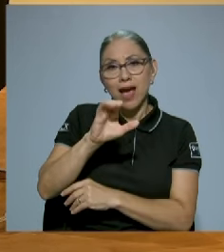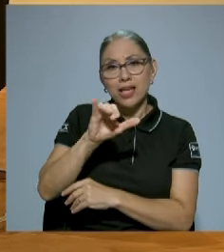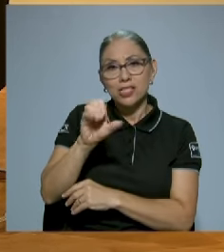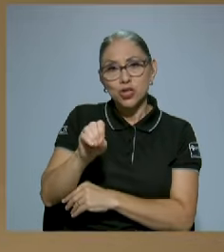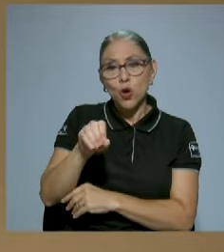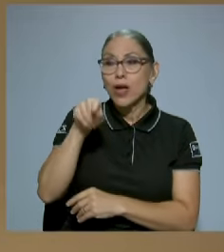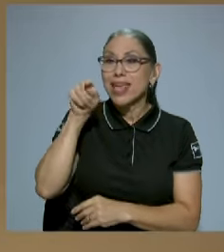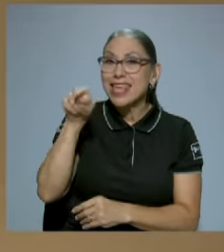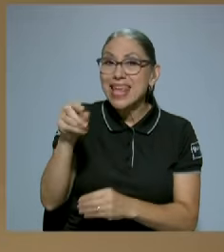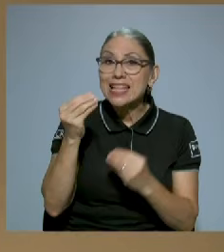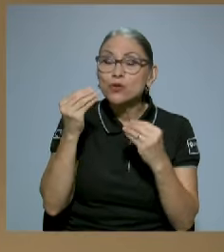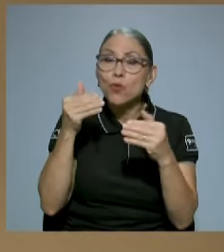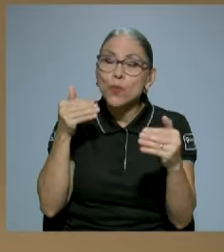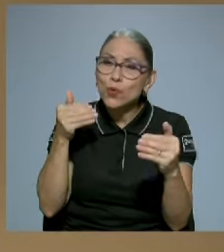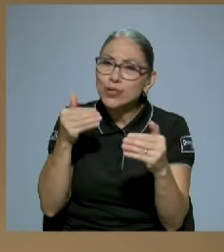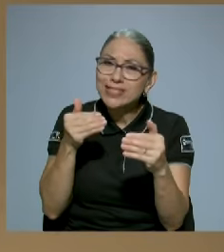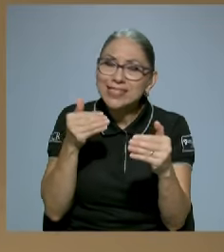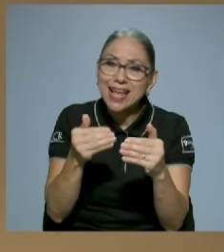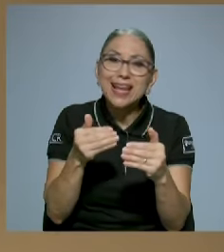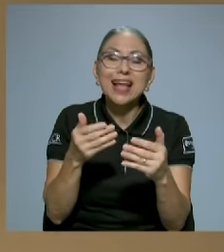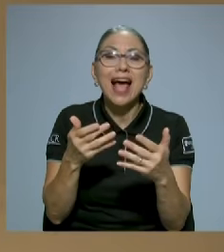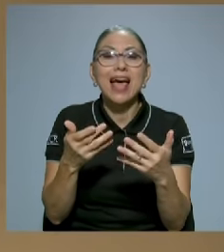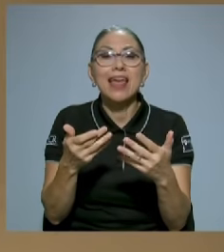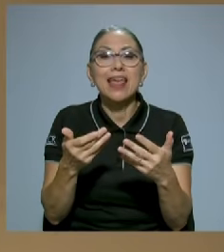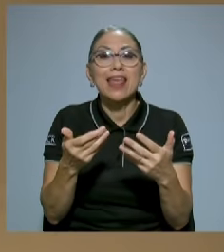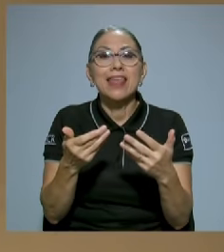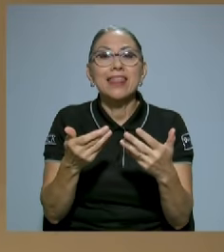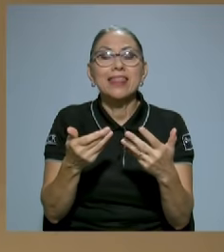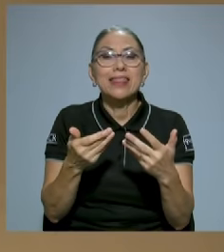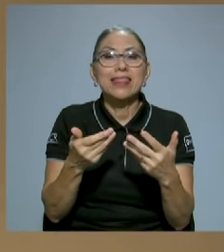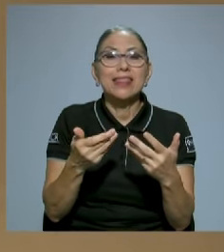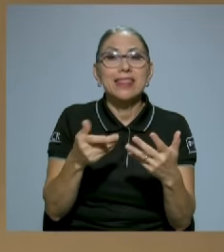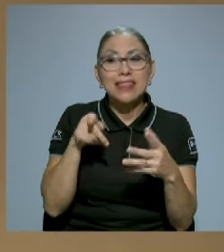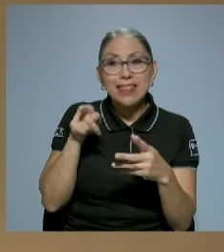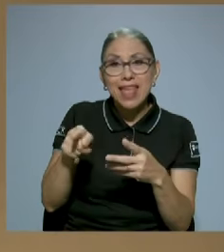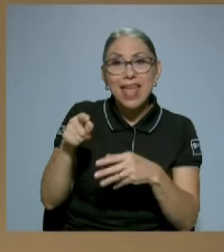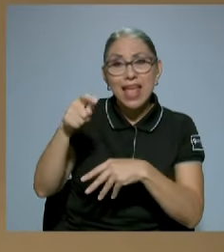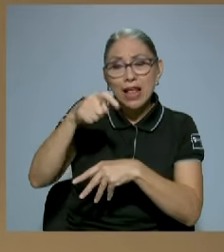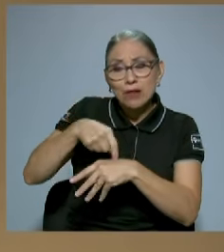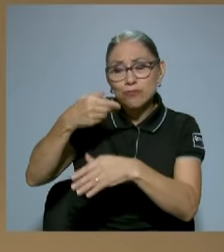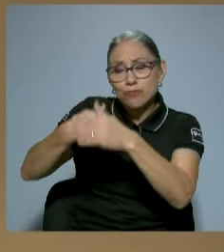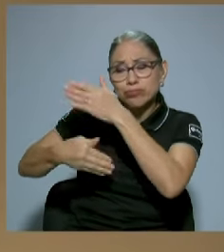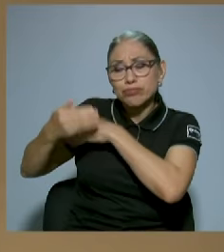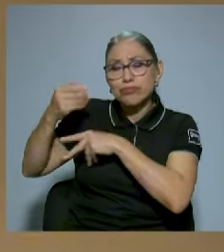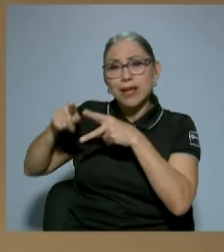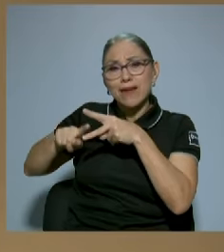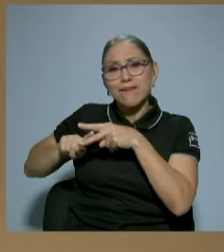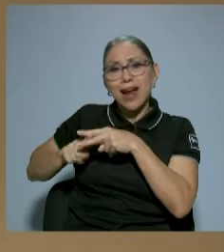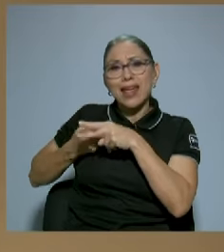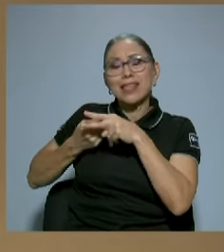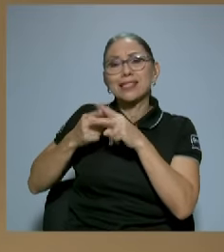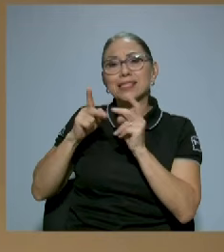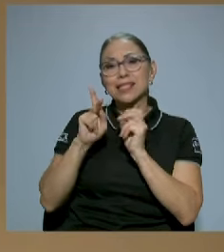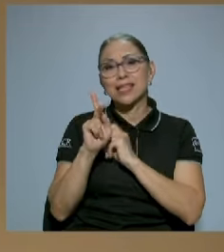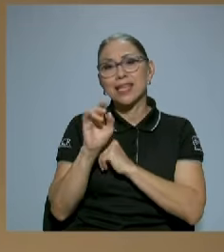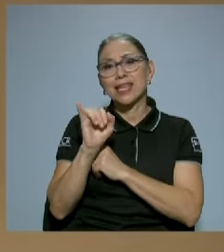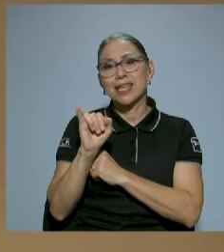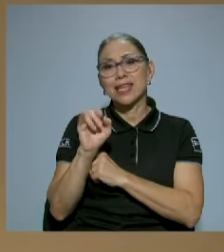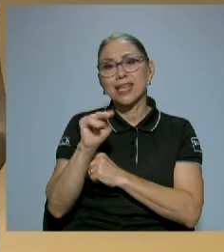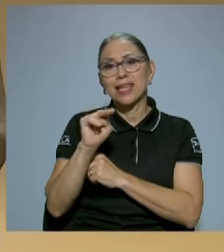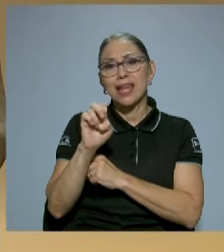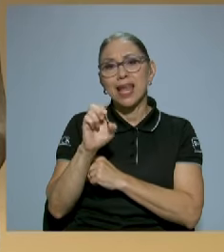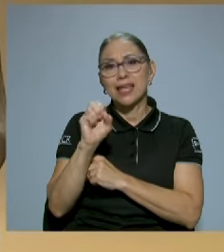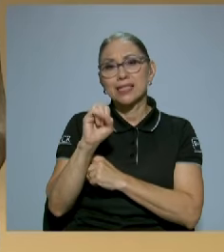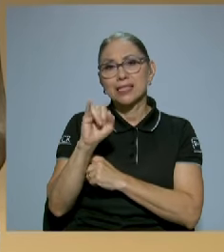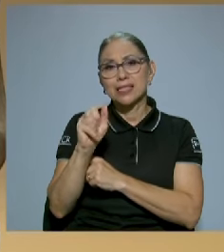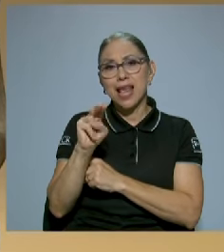muy cerca de la raíz que inicia nada de Facio. Exactamente, yo era